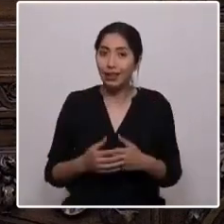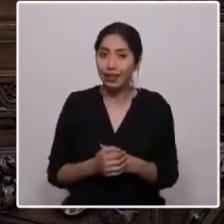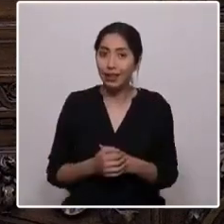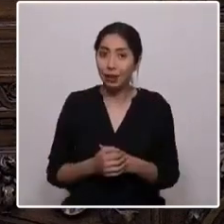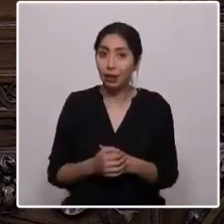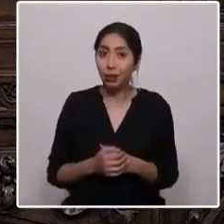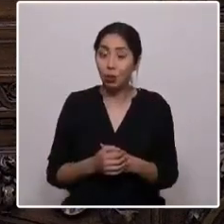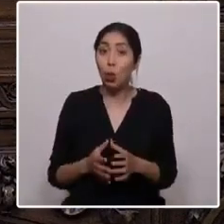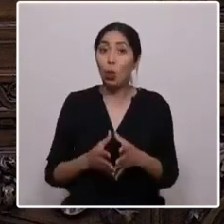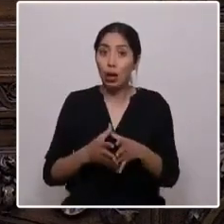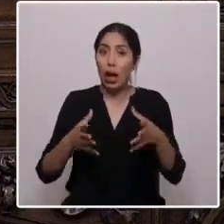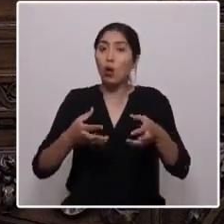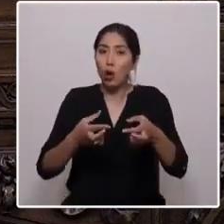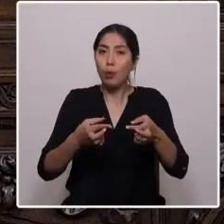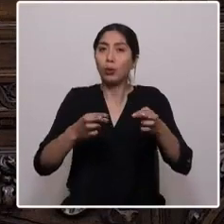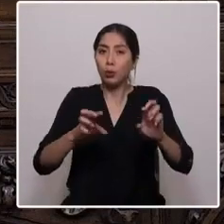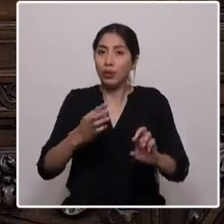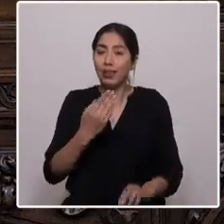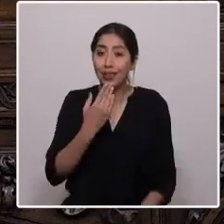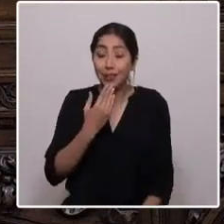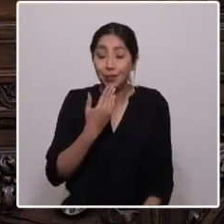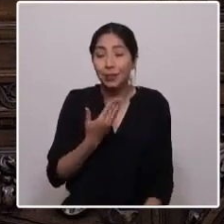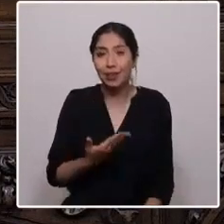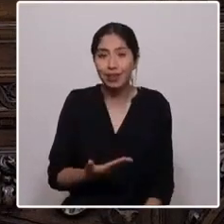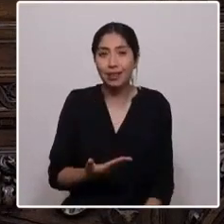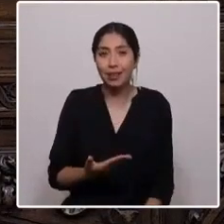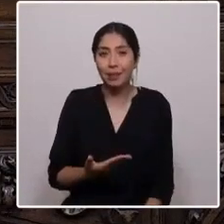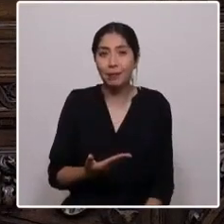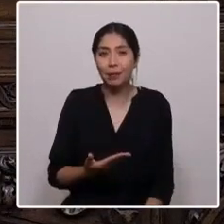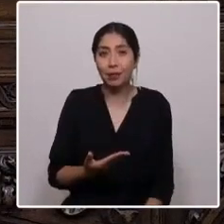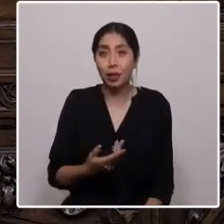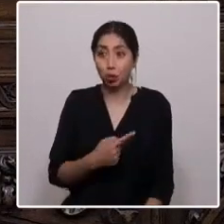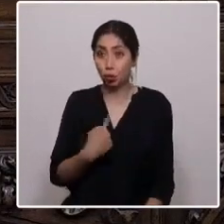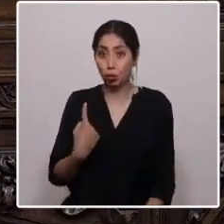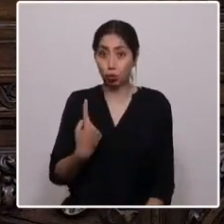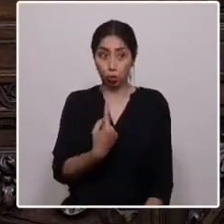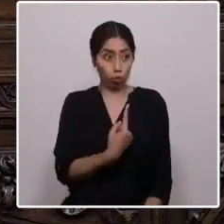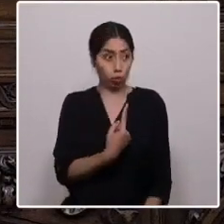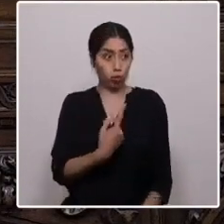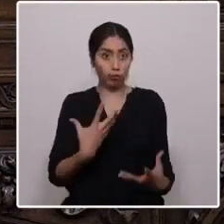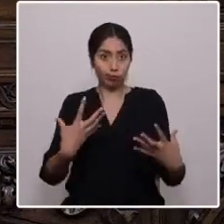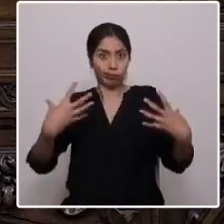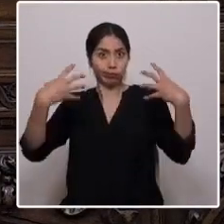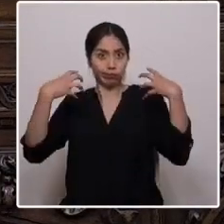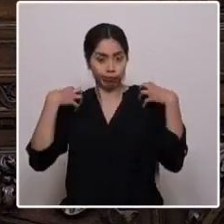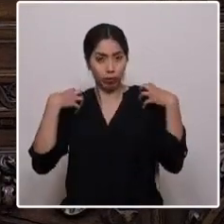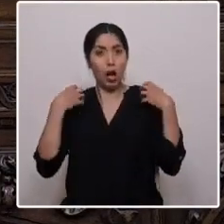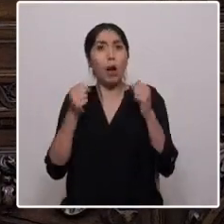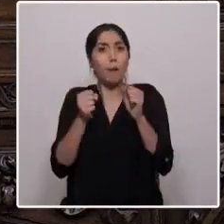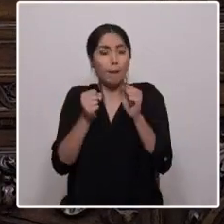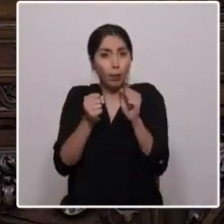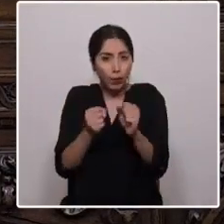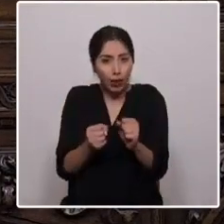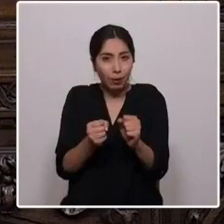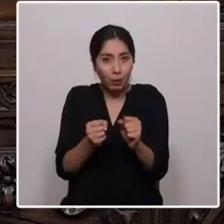gran oportunidad! En nuestras manos está la posibilidad de